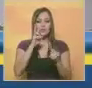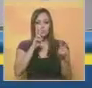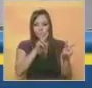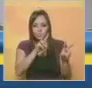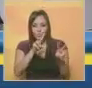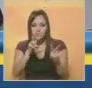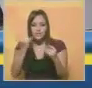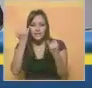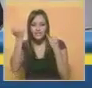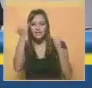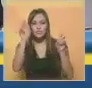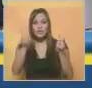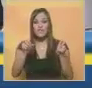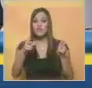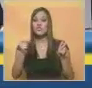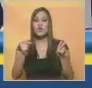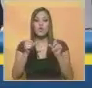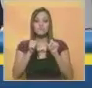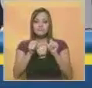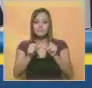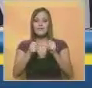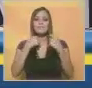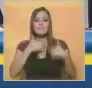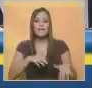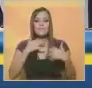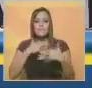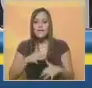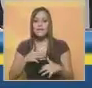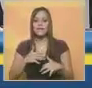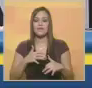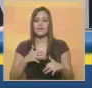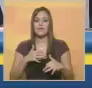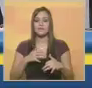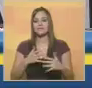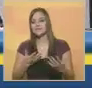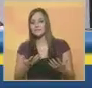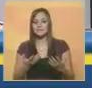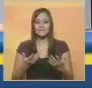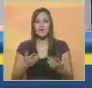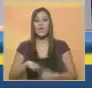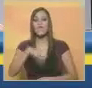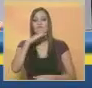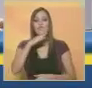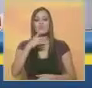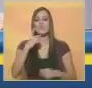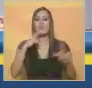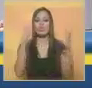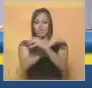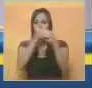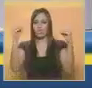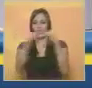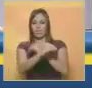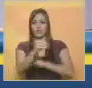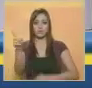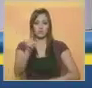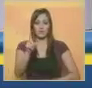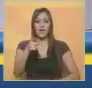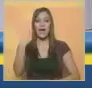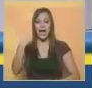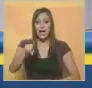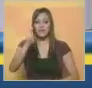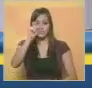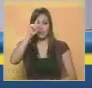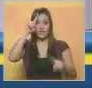para no seguir perdidos en escenarios llenos de contradicciones. Una